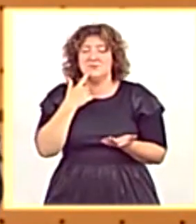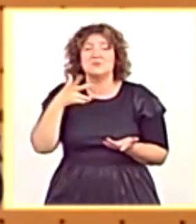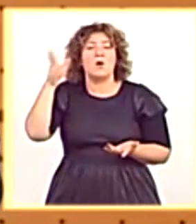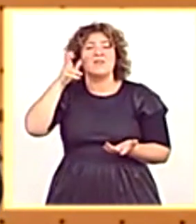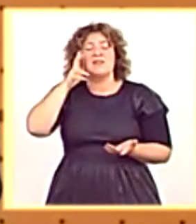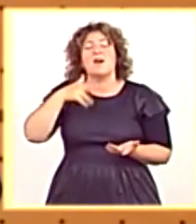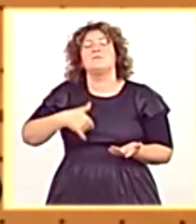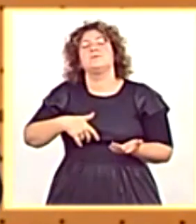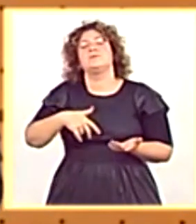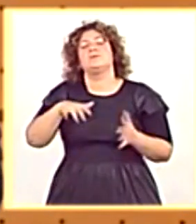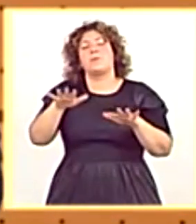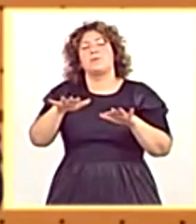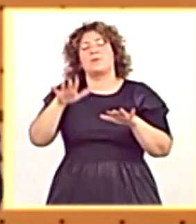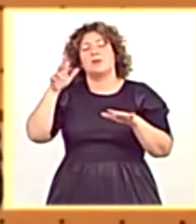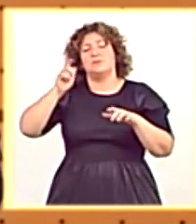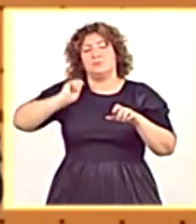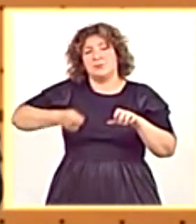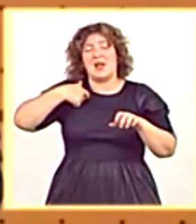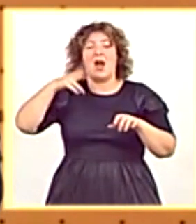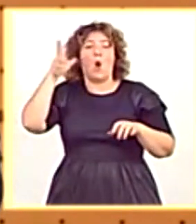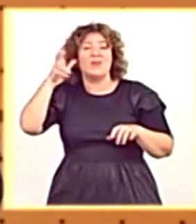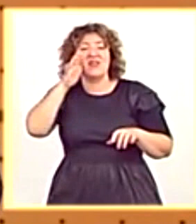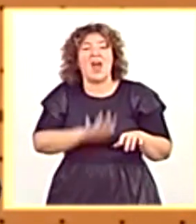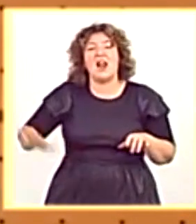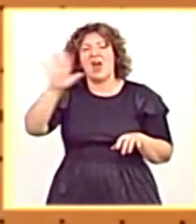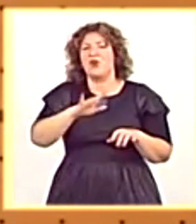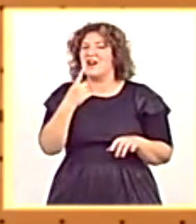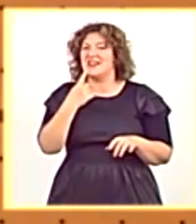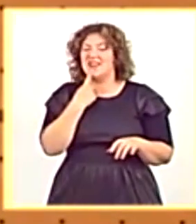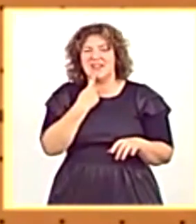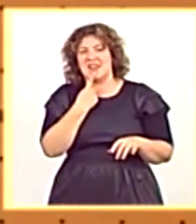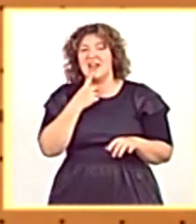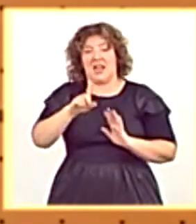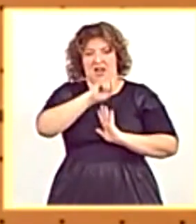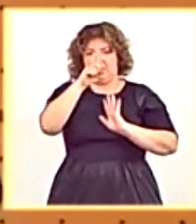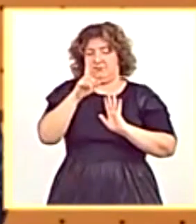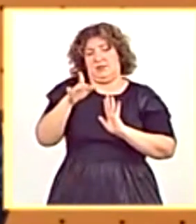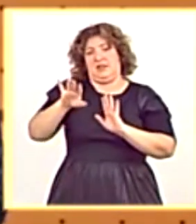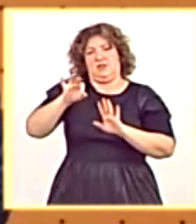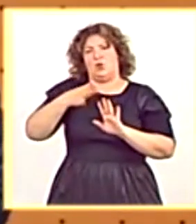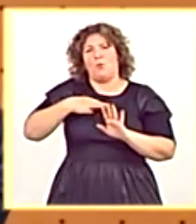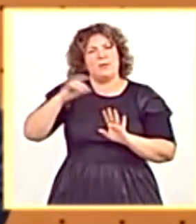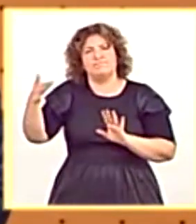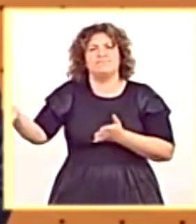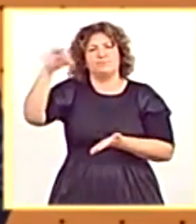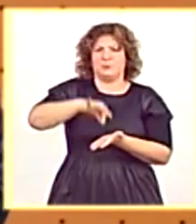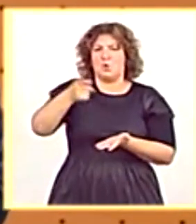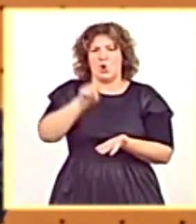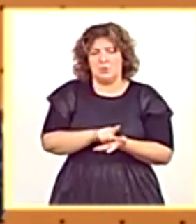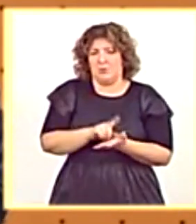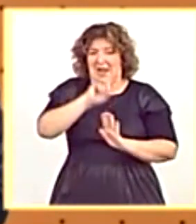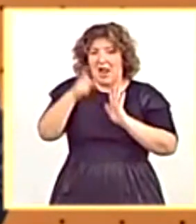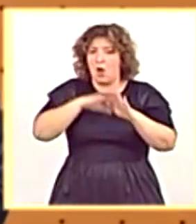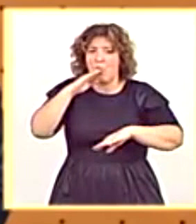cesó a Pérez de los Cobos por cumplir con lo que la ley y el mandato judicial ordenaban. Es decir, el coronel